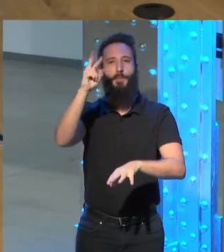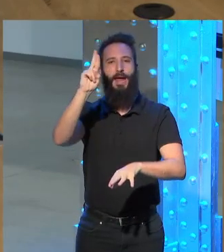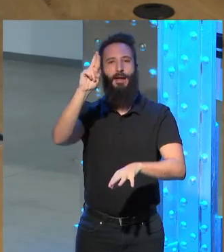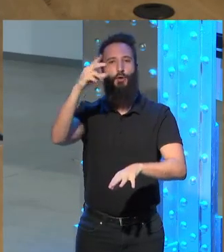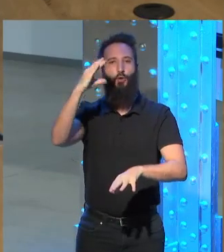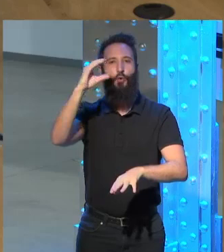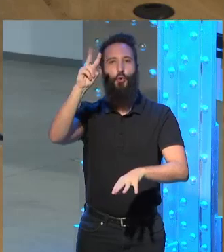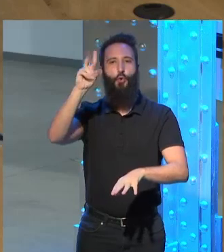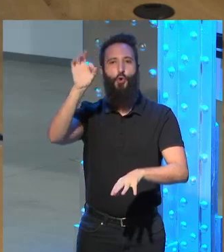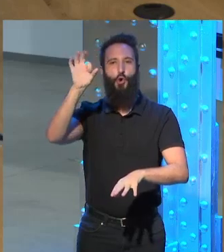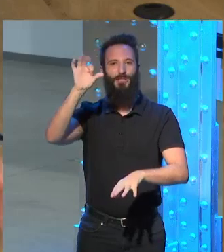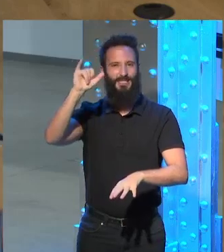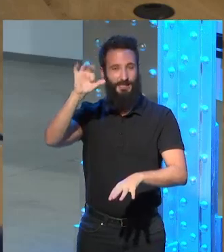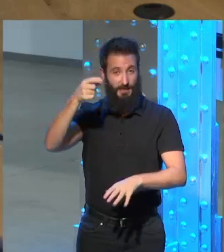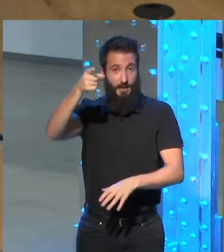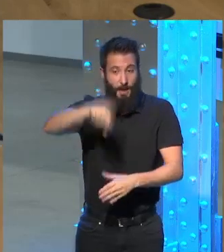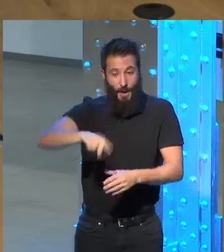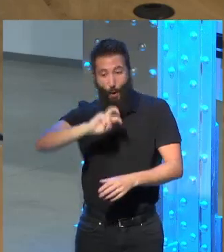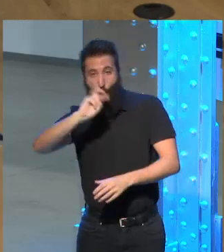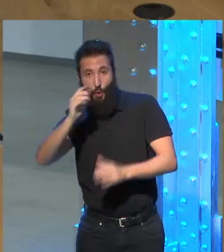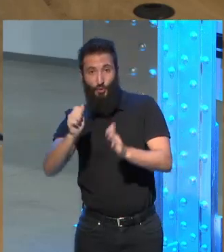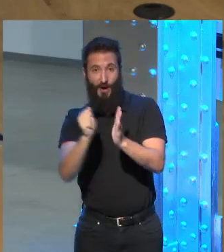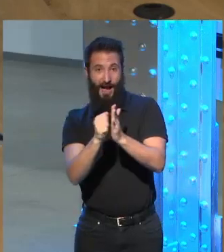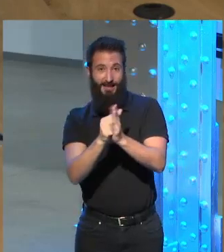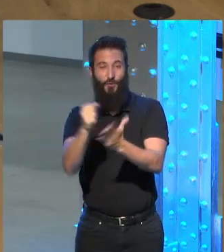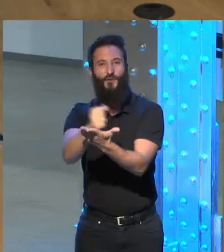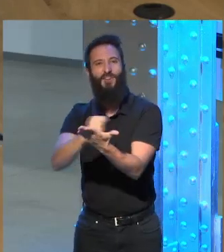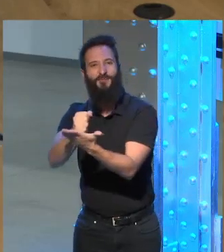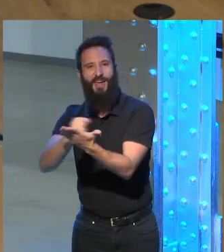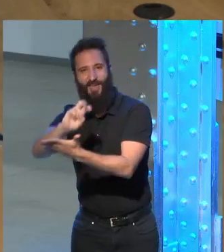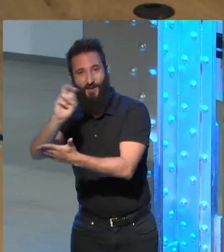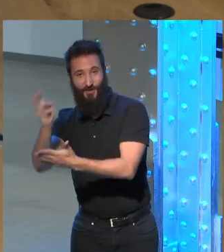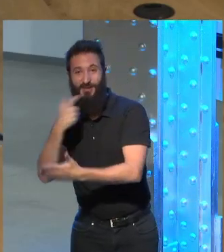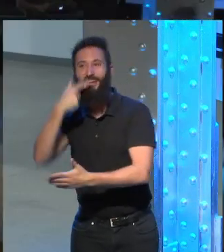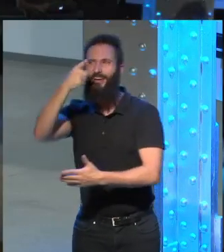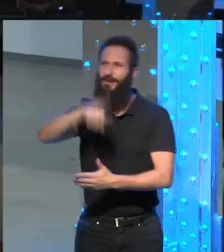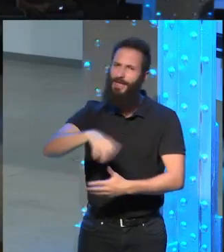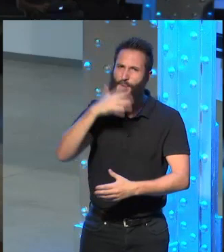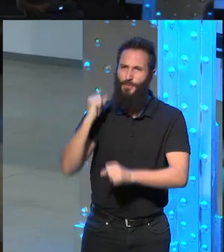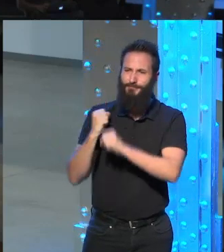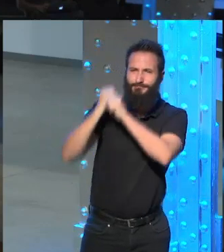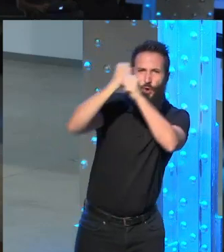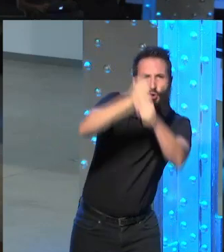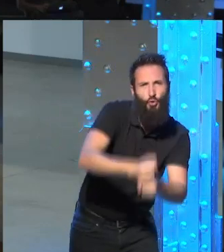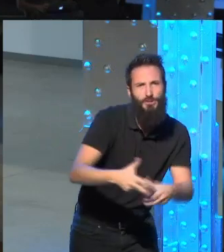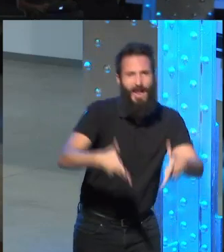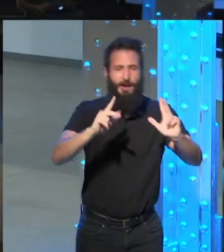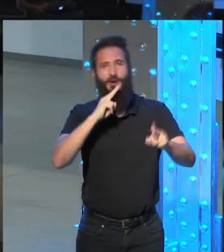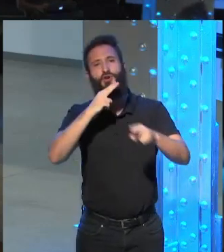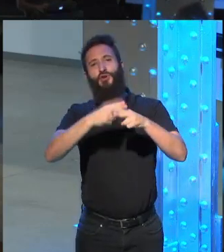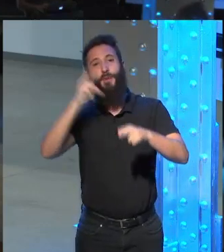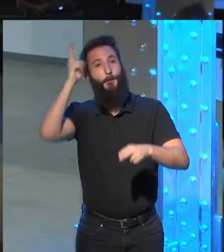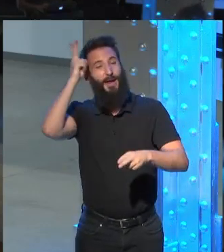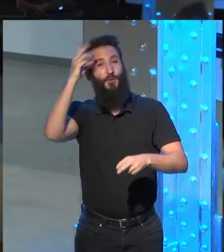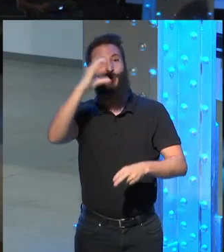las boticas ¿recuerdas ese momento? sobre el cachascán sobre la lucha libre que la llamábamos cachascán en el Perú